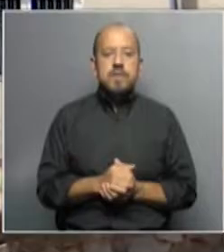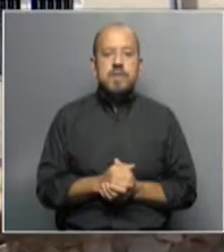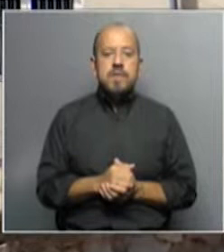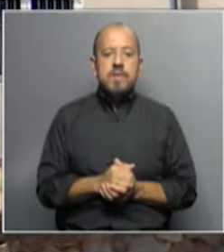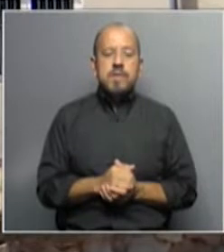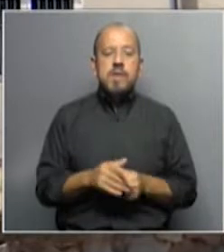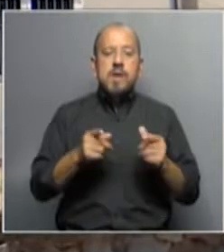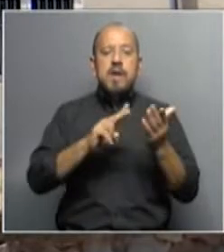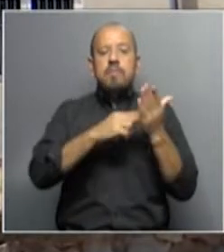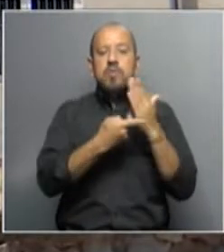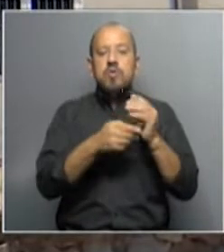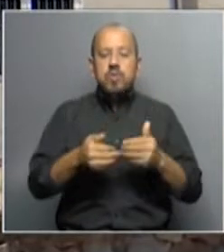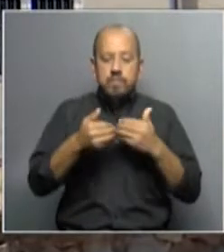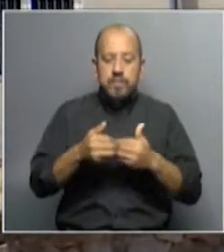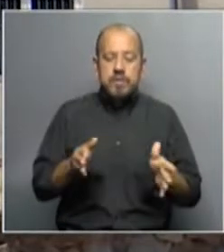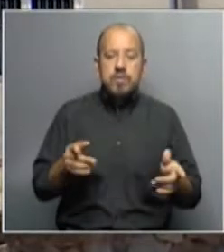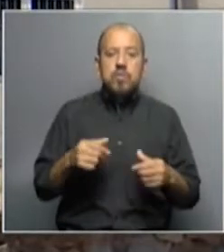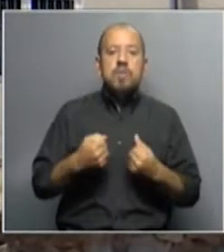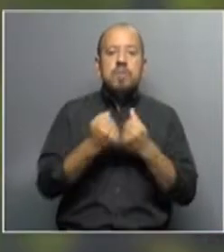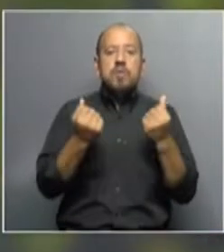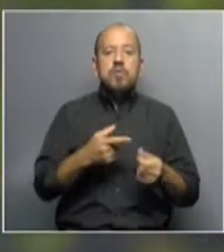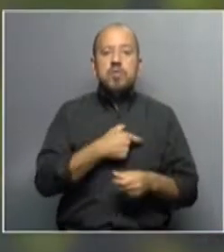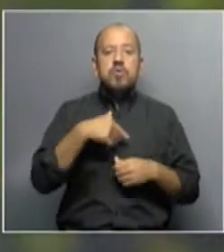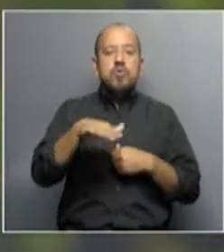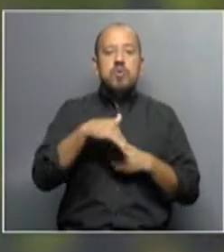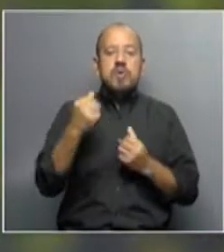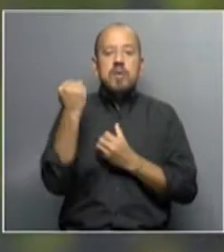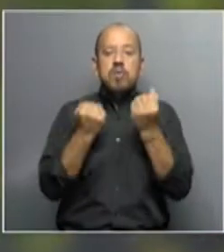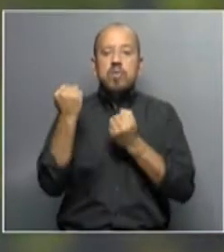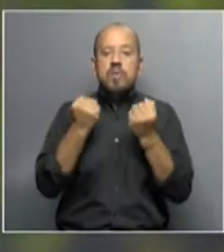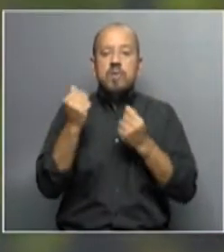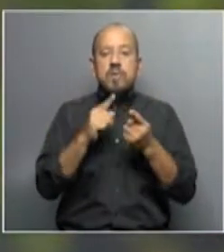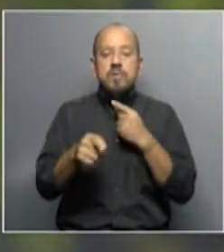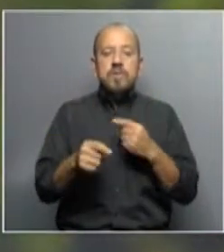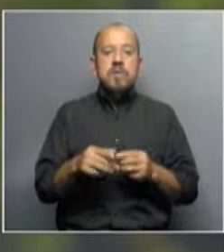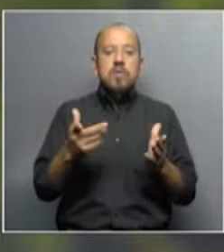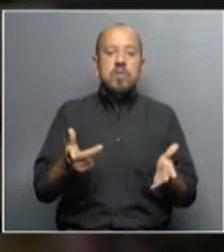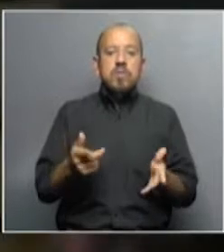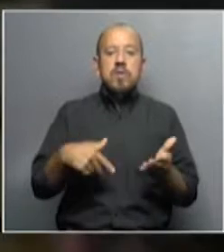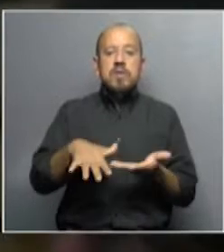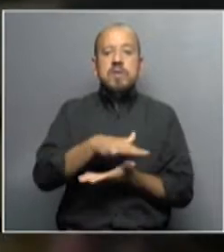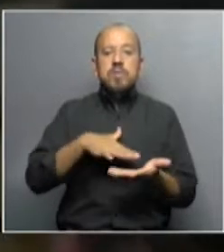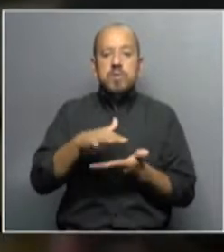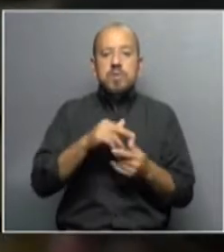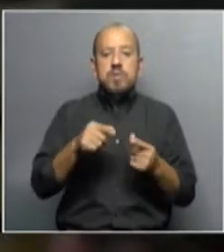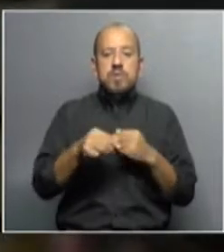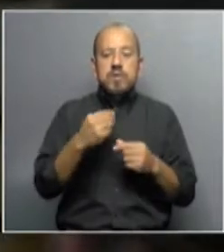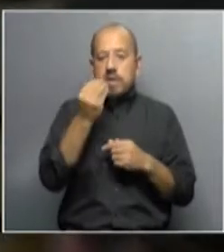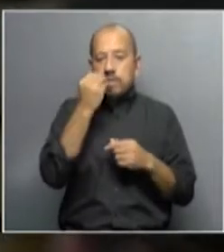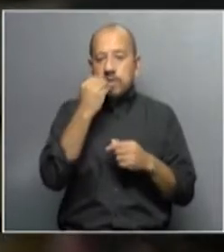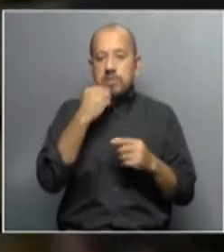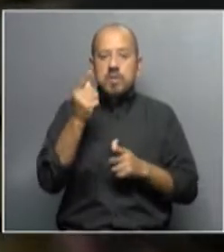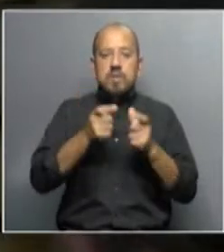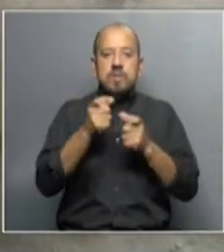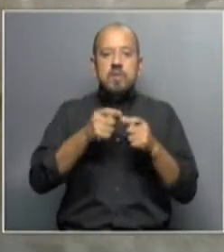El proyecto nació a partir del impacto social y económico que tuvo la pandemia de COVID-19 y como respuesta a la situación del déficit de alimentación de las